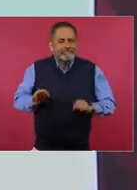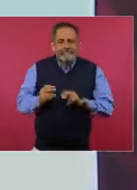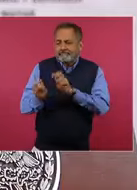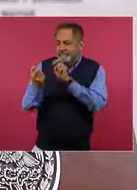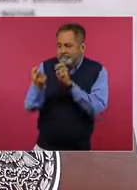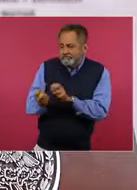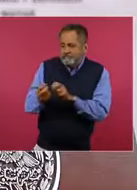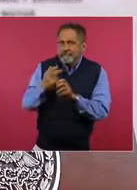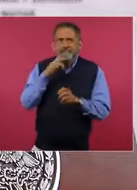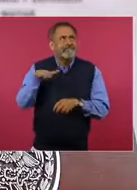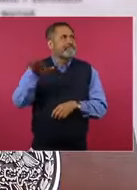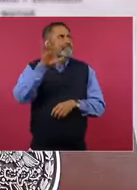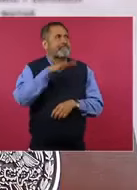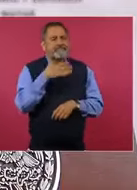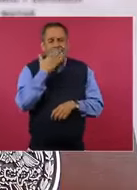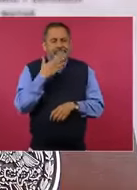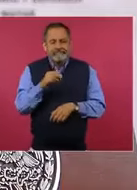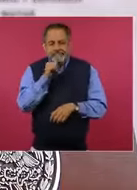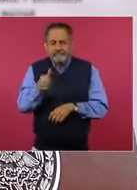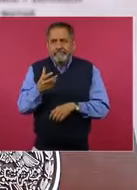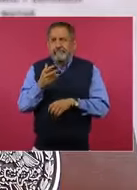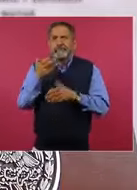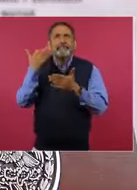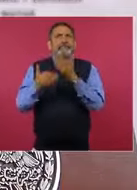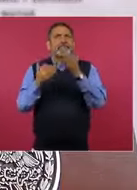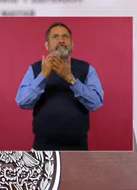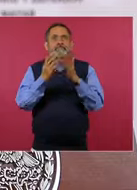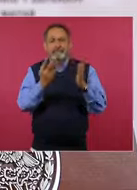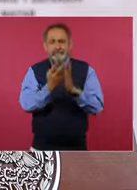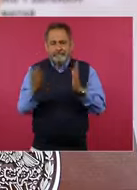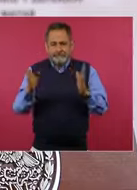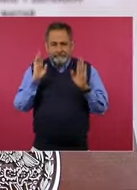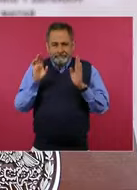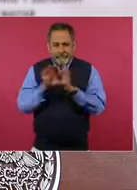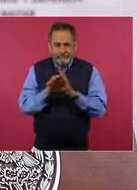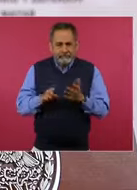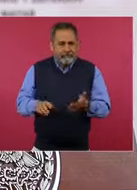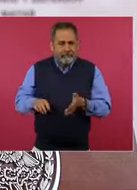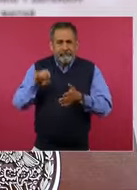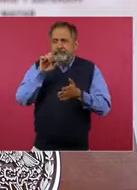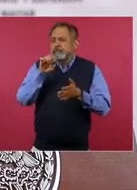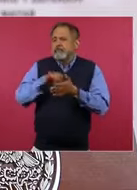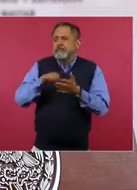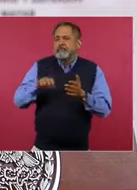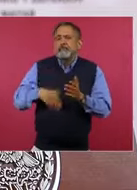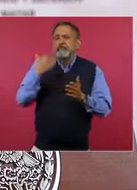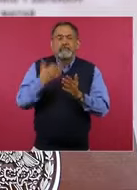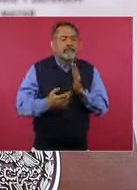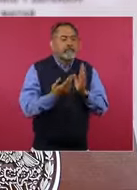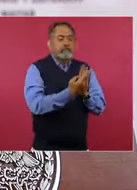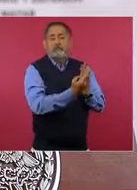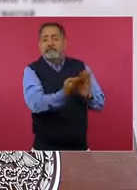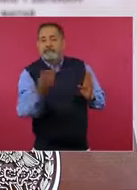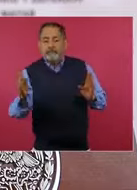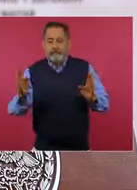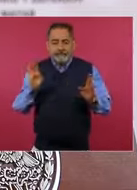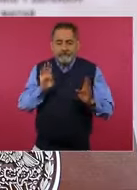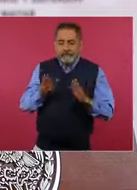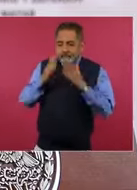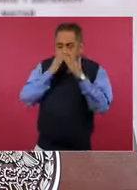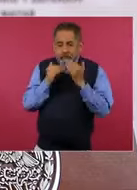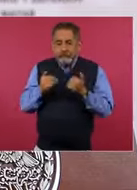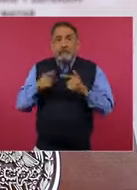médica, ya sea por temas de infraestructura, que pueden ser desde una barda perimetral hasta la impermeabilización,